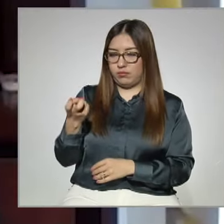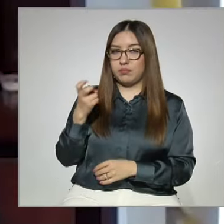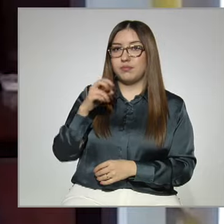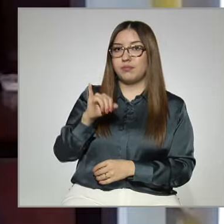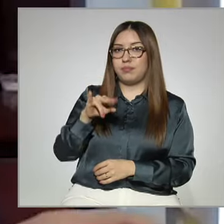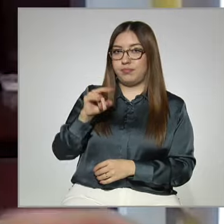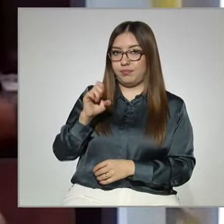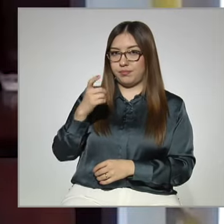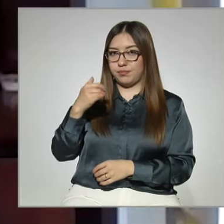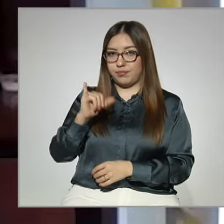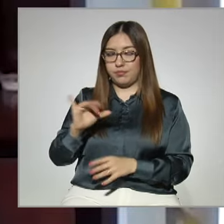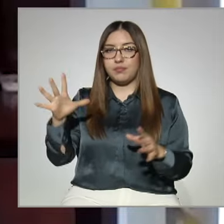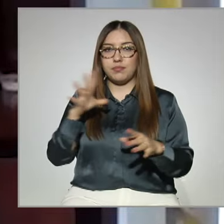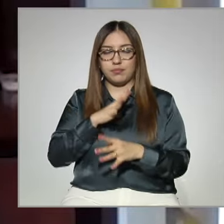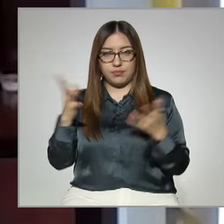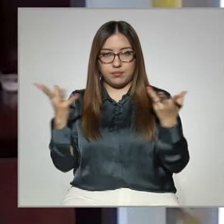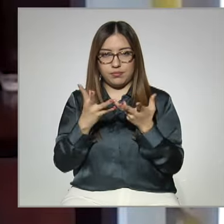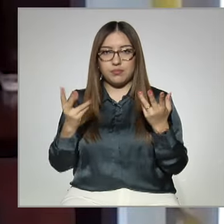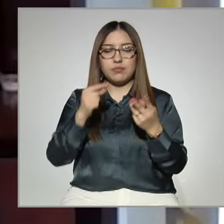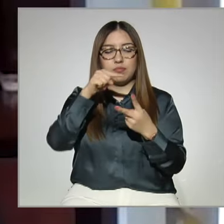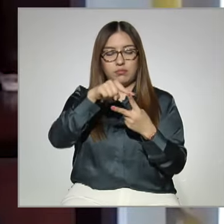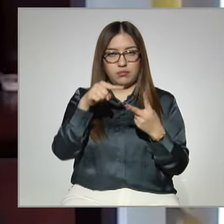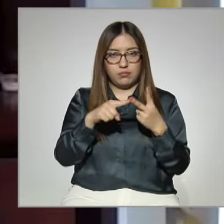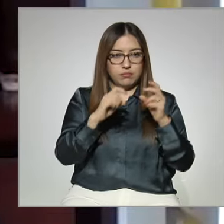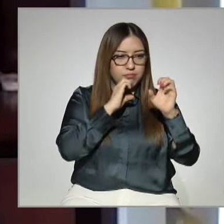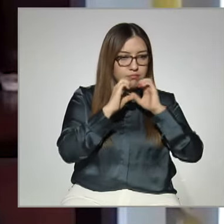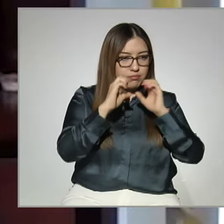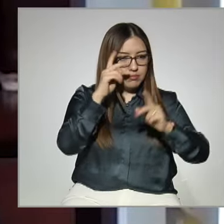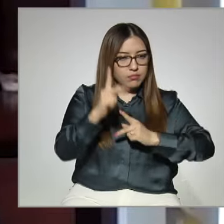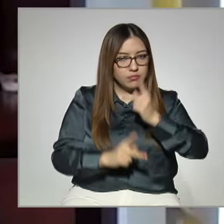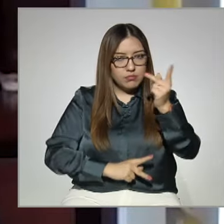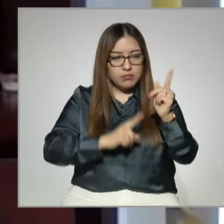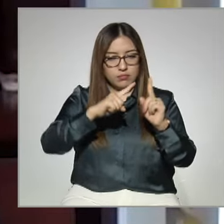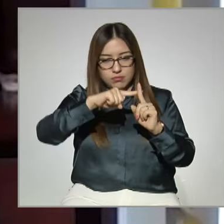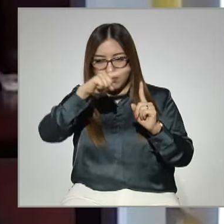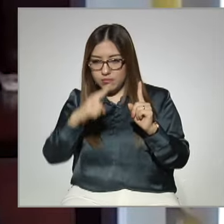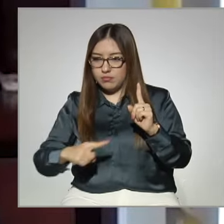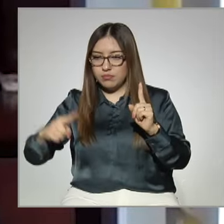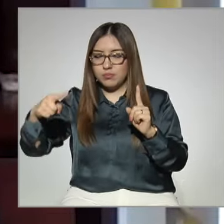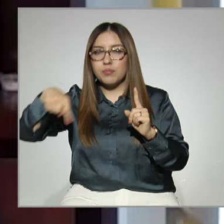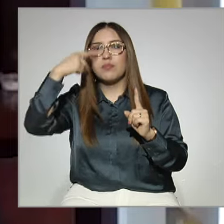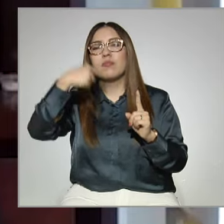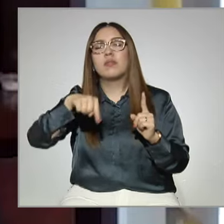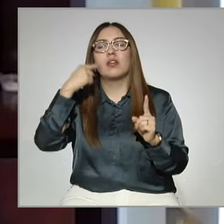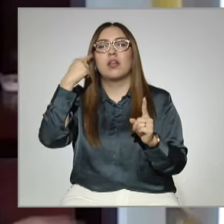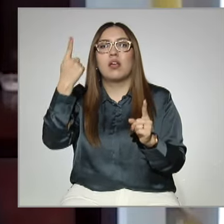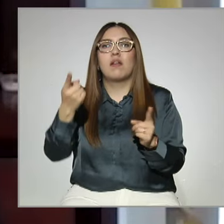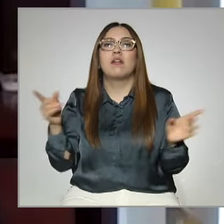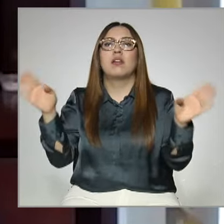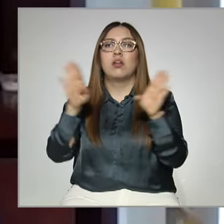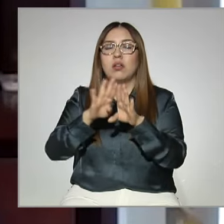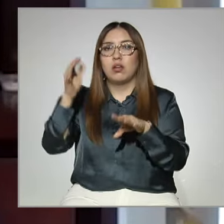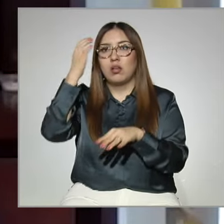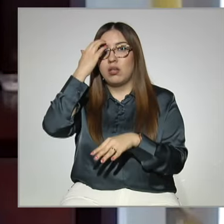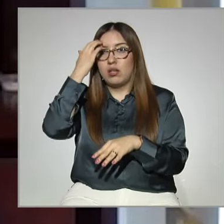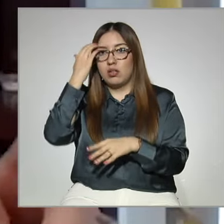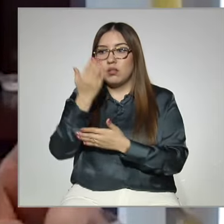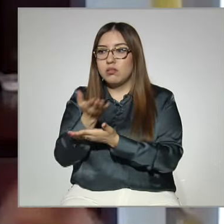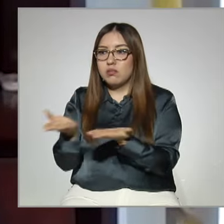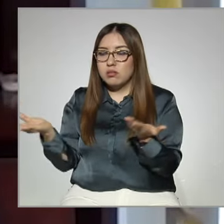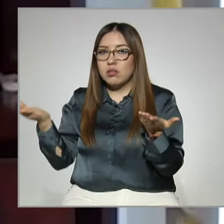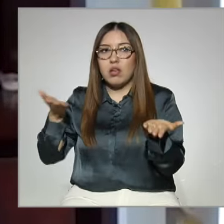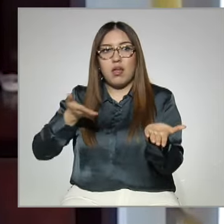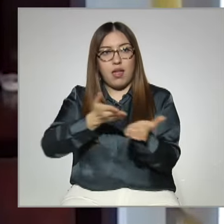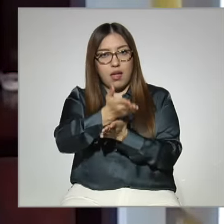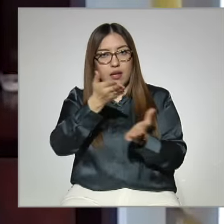estadísticos durante el periodo de pandemia con la intención de conocer sobre el acceso y la